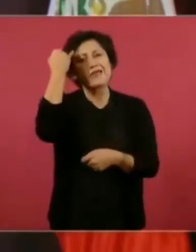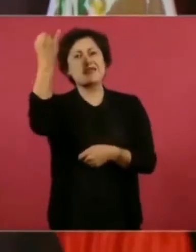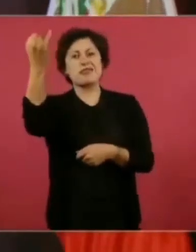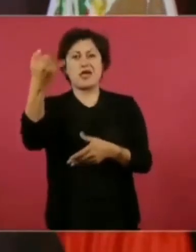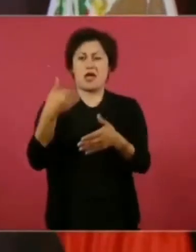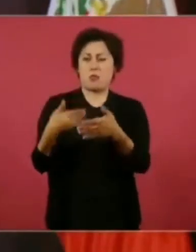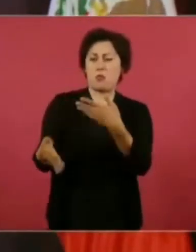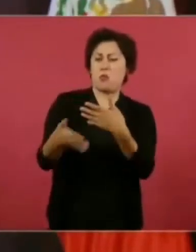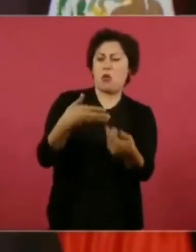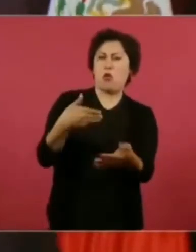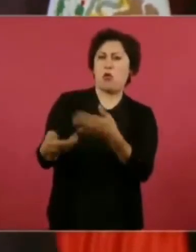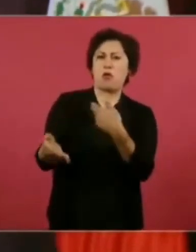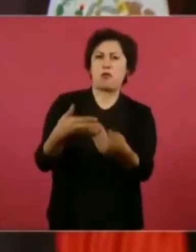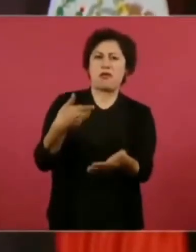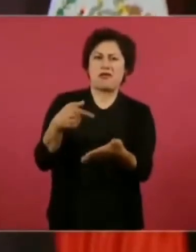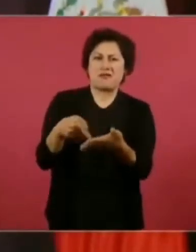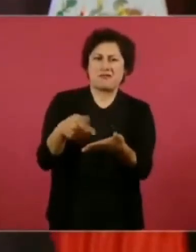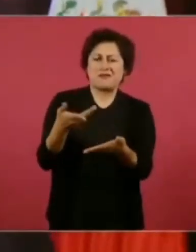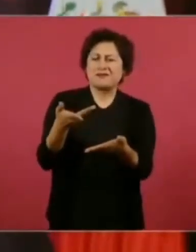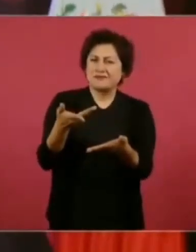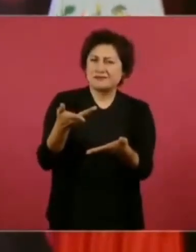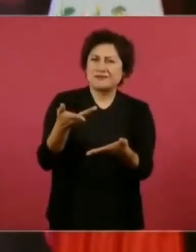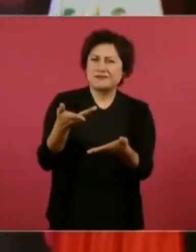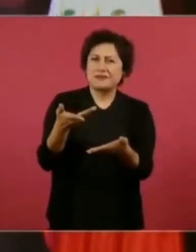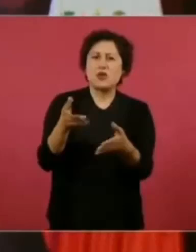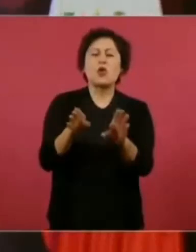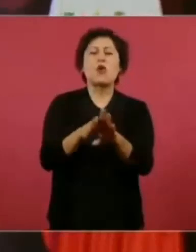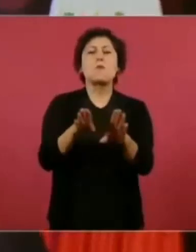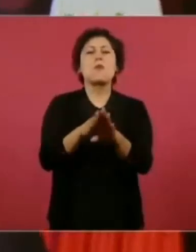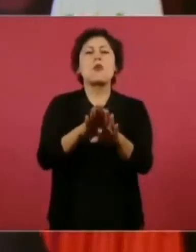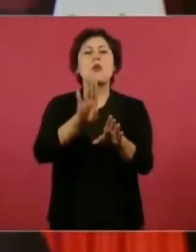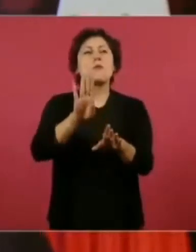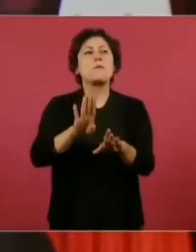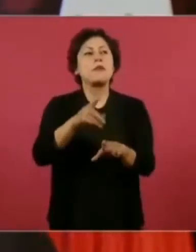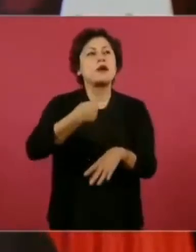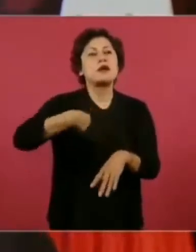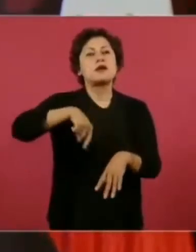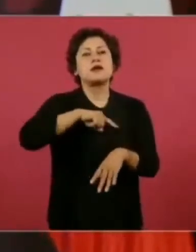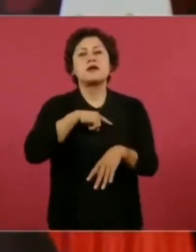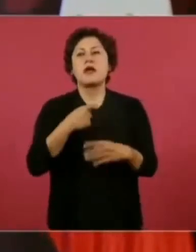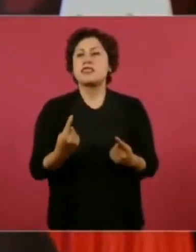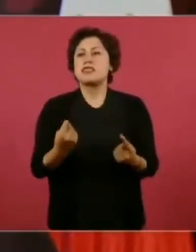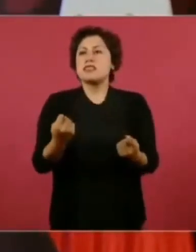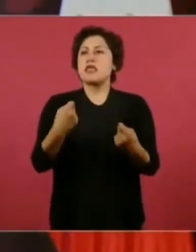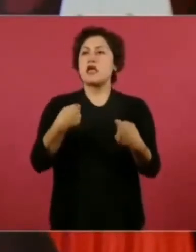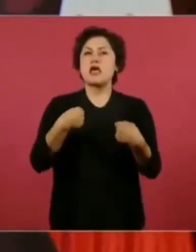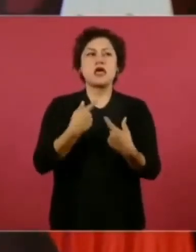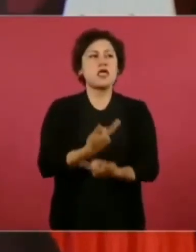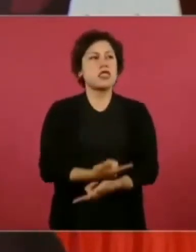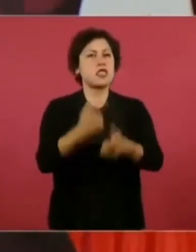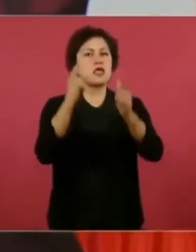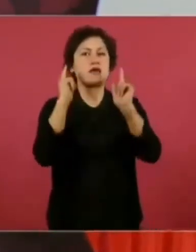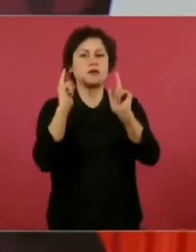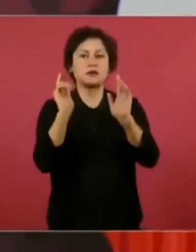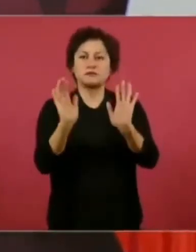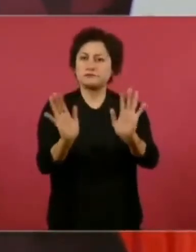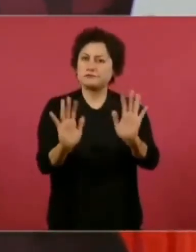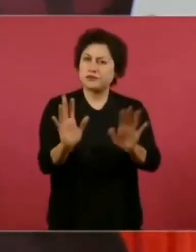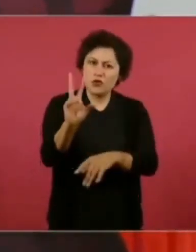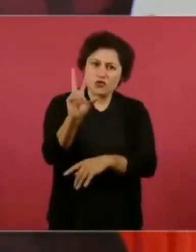somos libres y… A ver, ¿por qué no